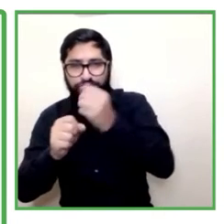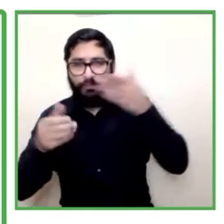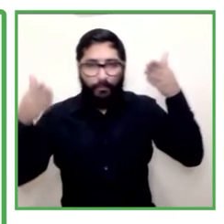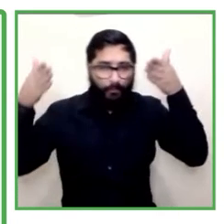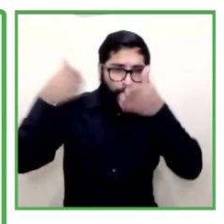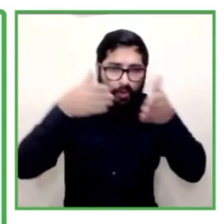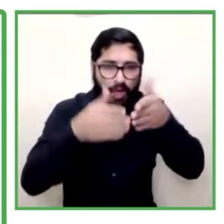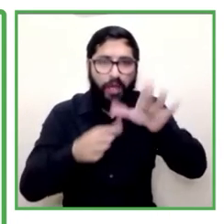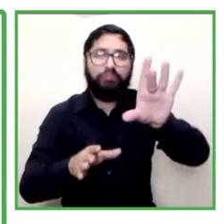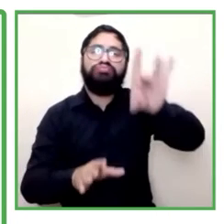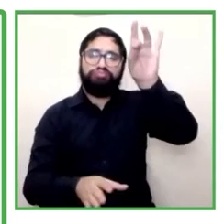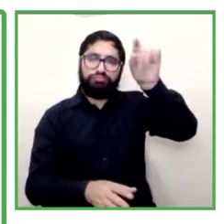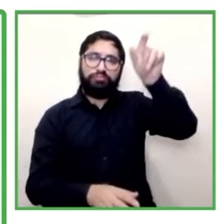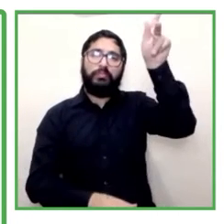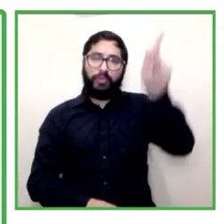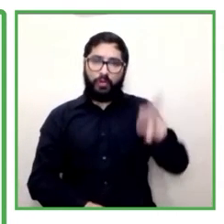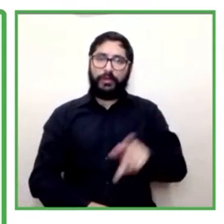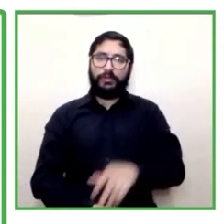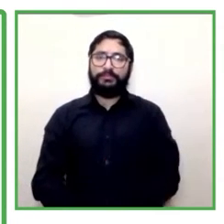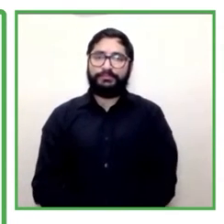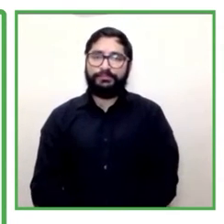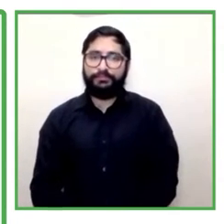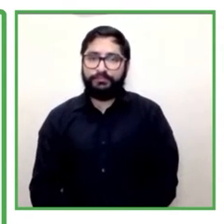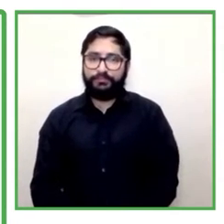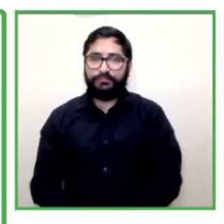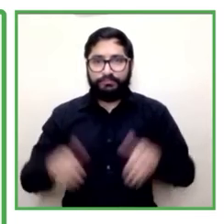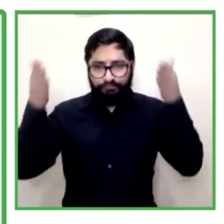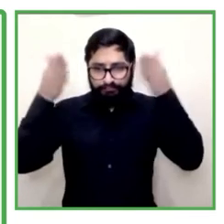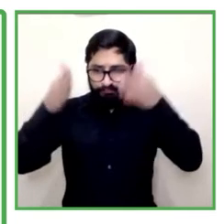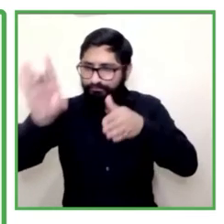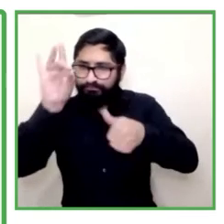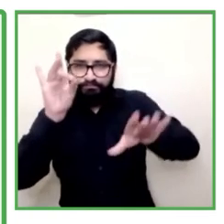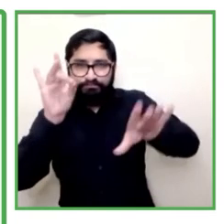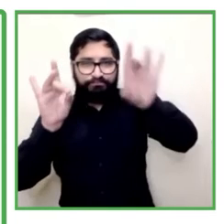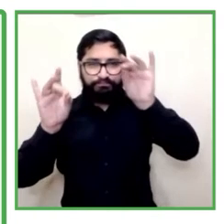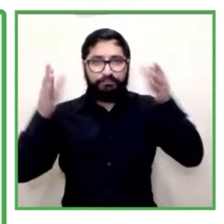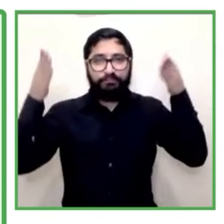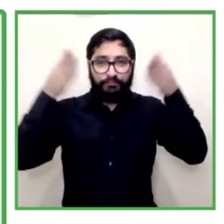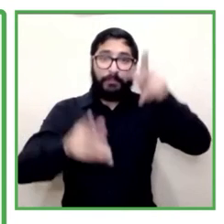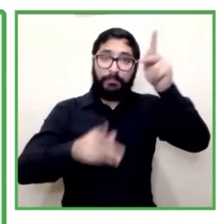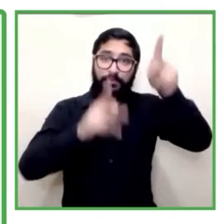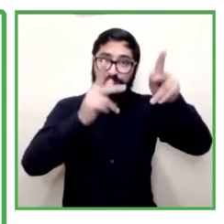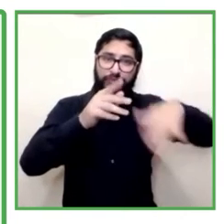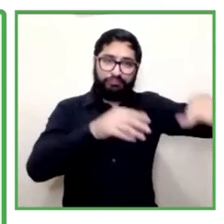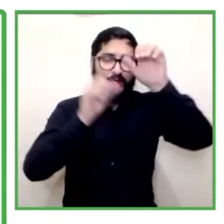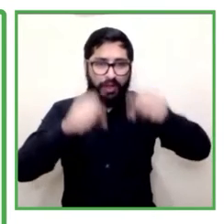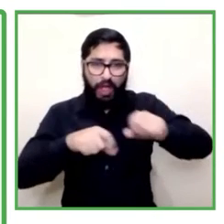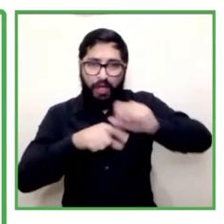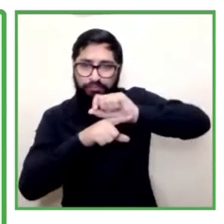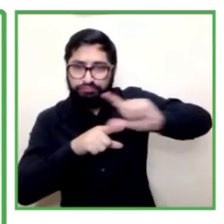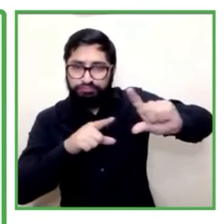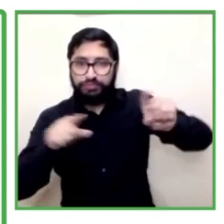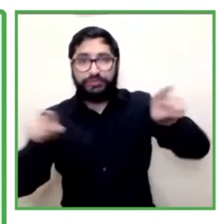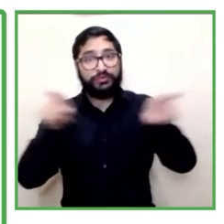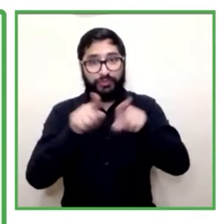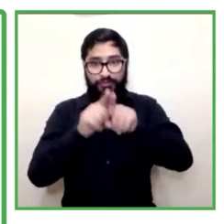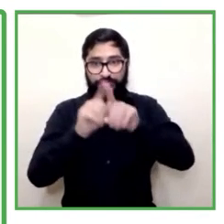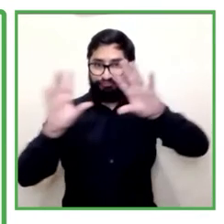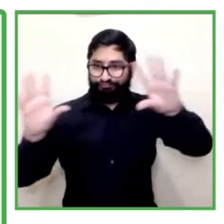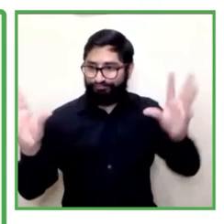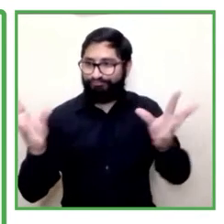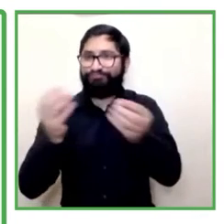emprendedores que tienen un talento emprendedor y que quieren que a través de una